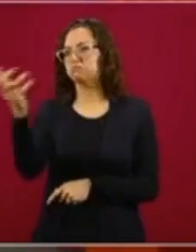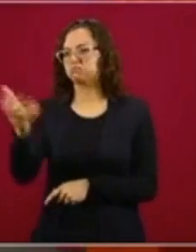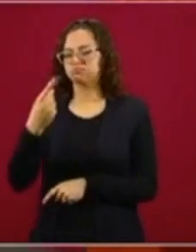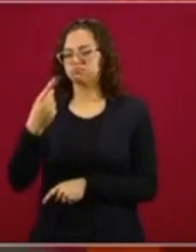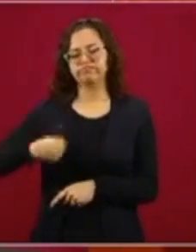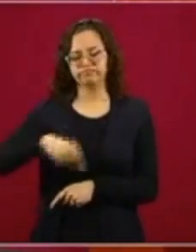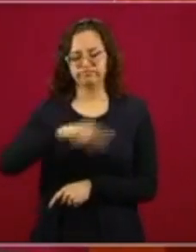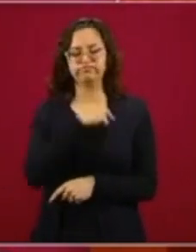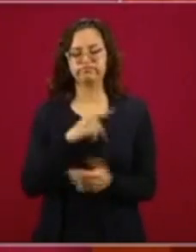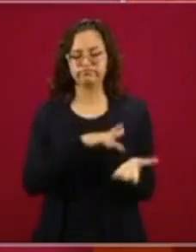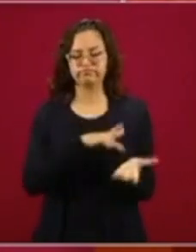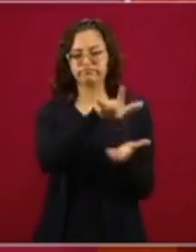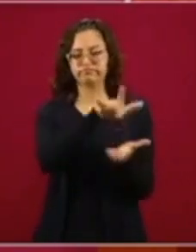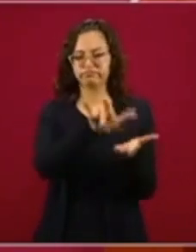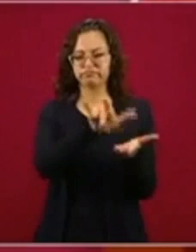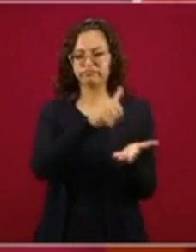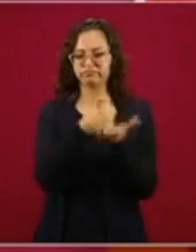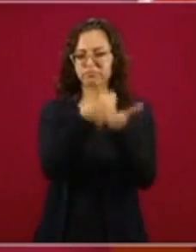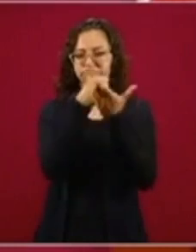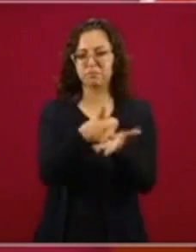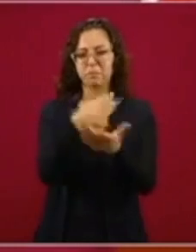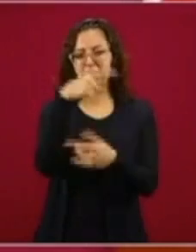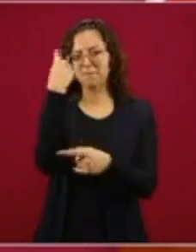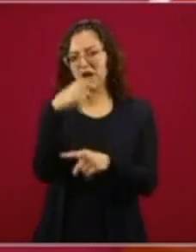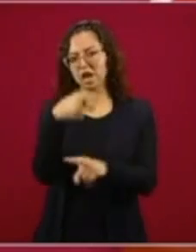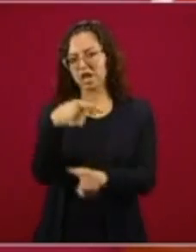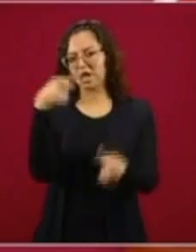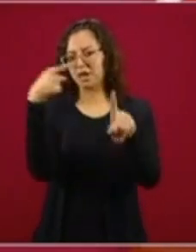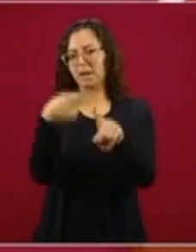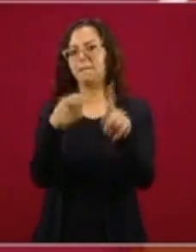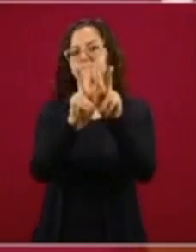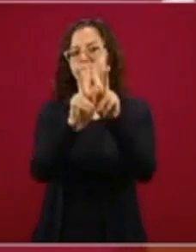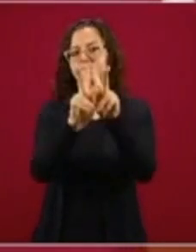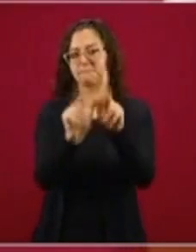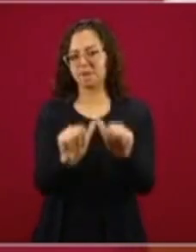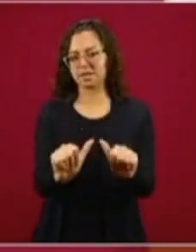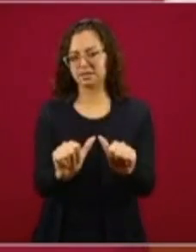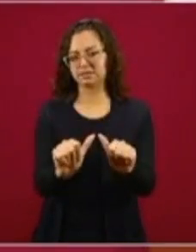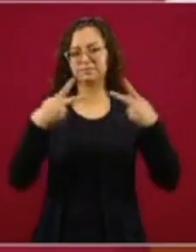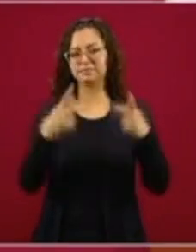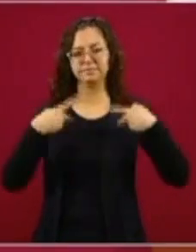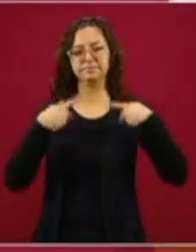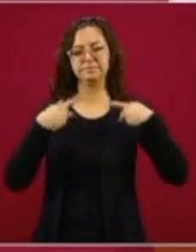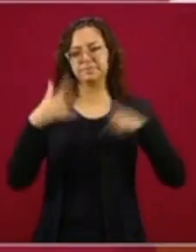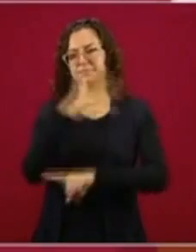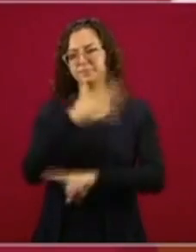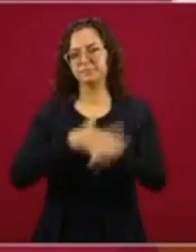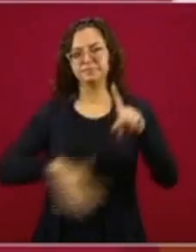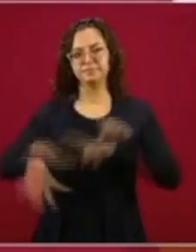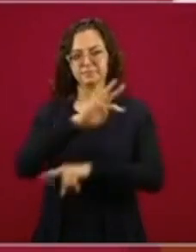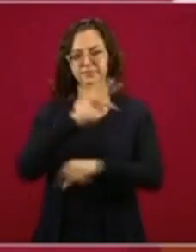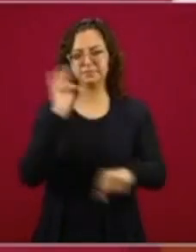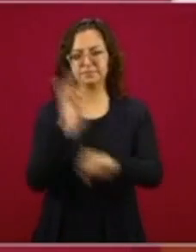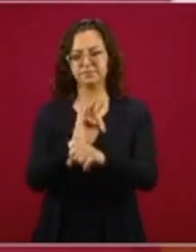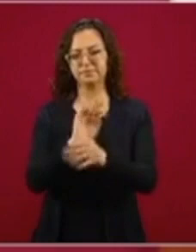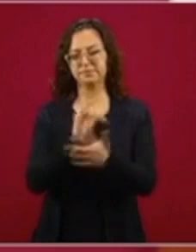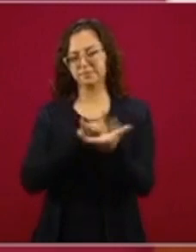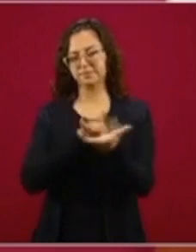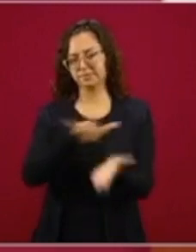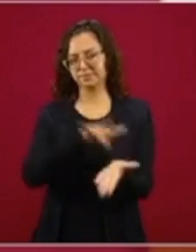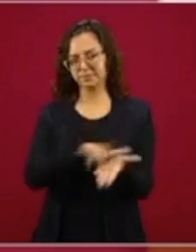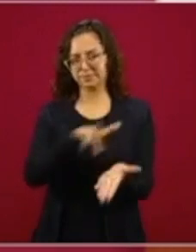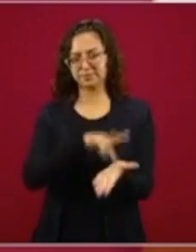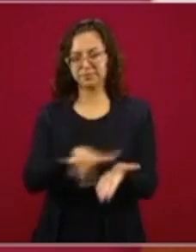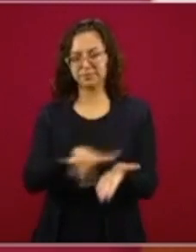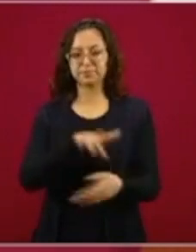con el propósito de conseguir la paz y de proteger a los ciudadanos, de apoyar a la gente. El